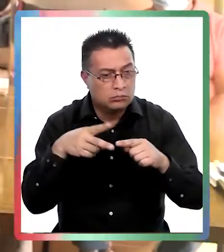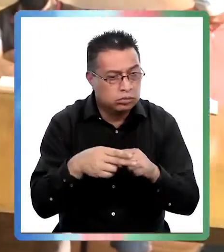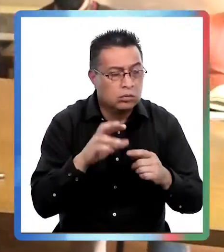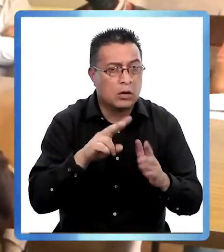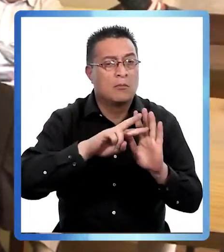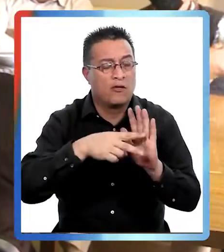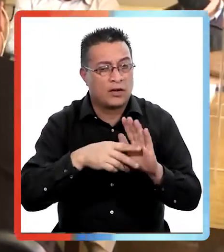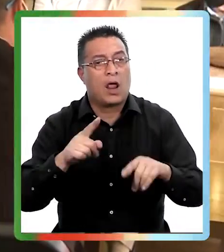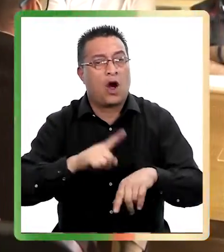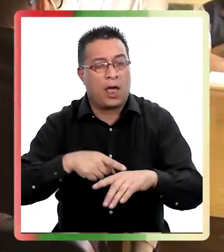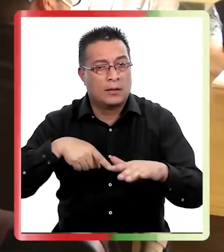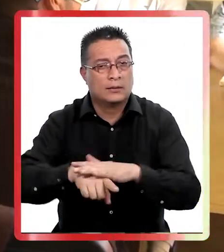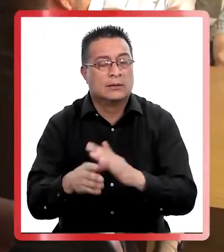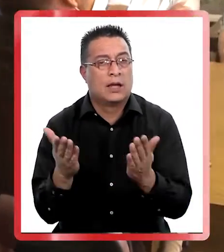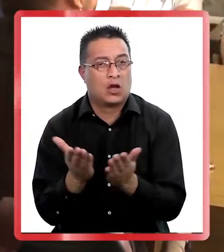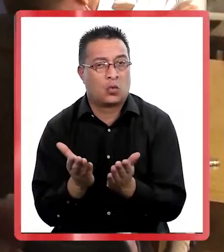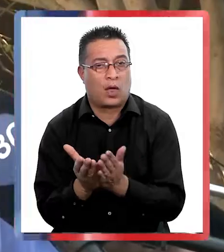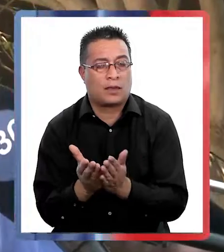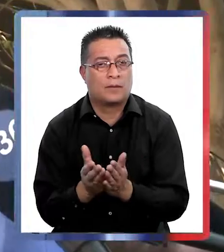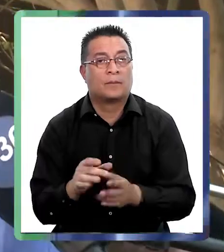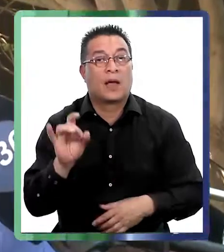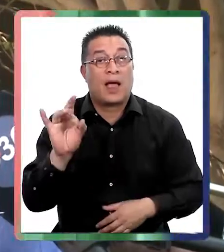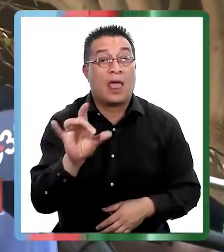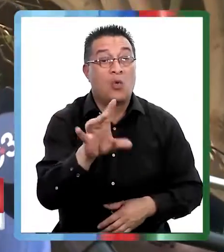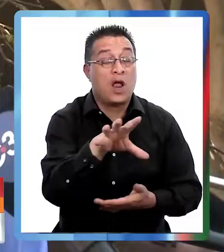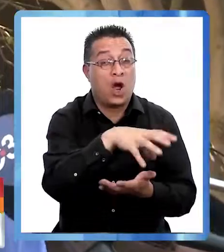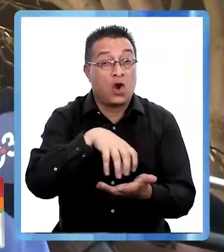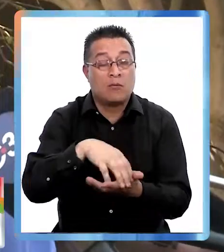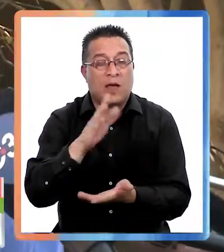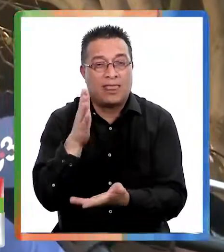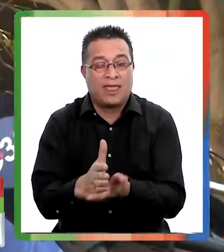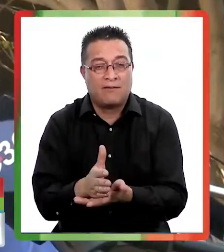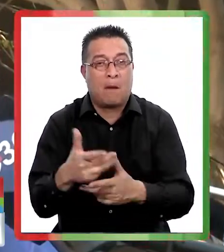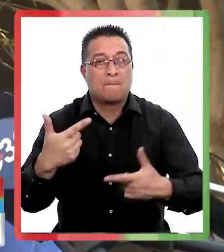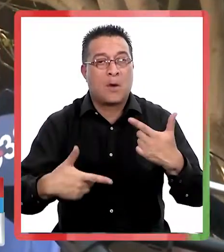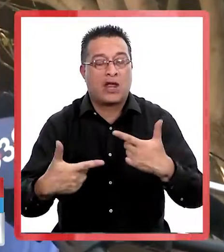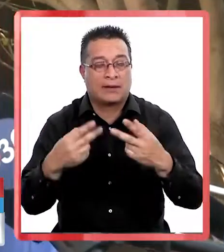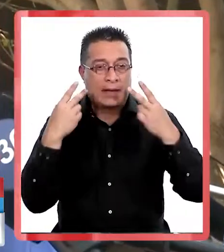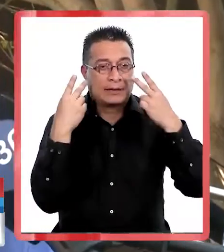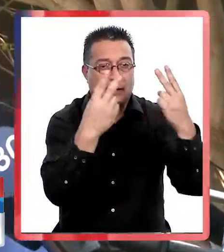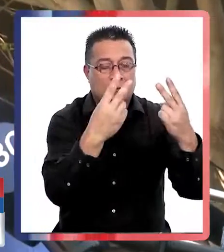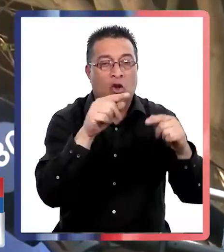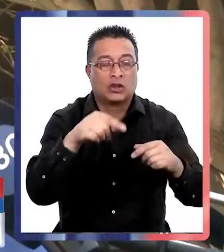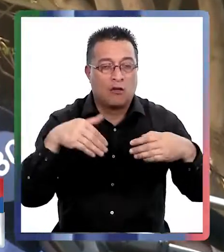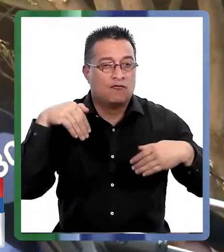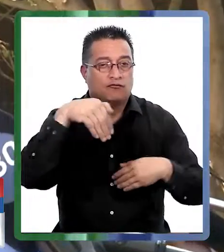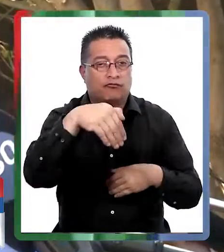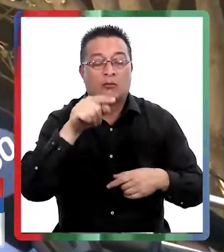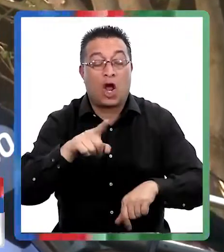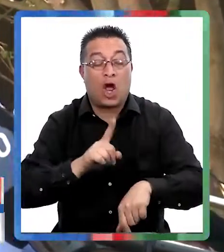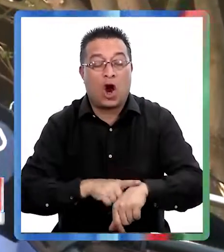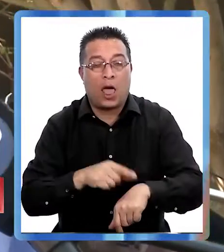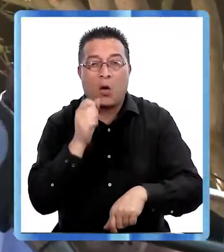hasta modificar el horario de ingreso de los estudiantes. Cada una de las comunas va tener que tener una política de transporte para ver sus horarios,